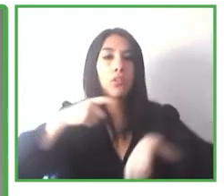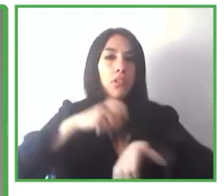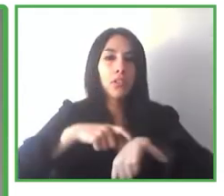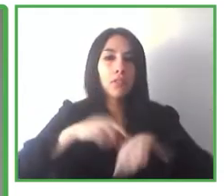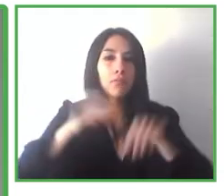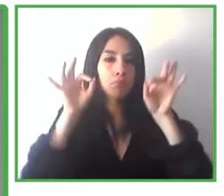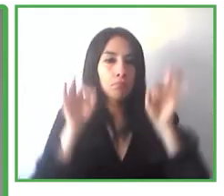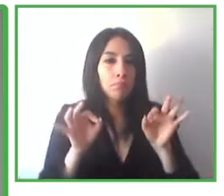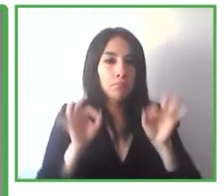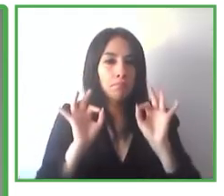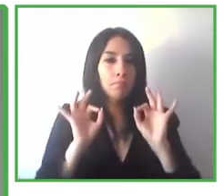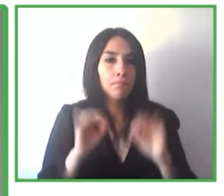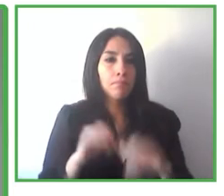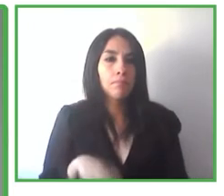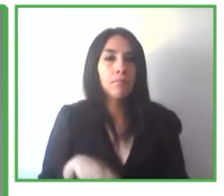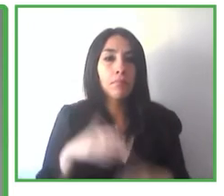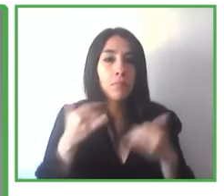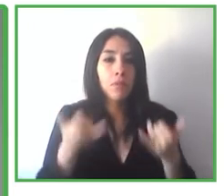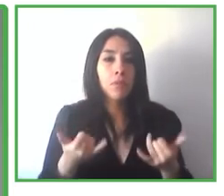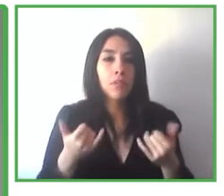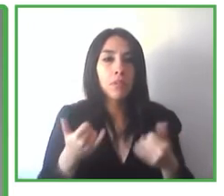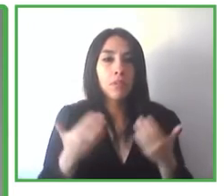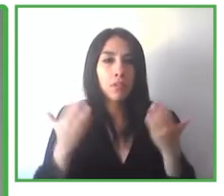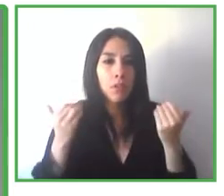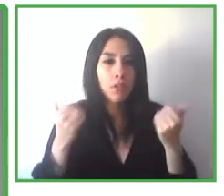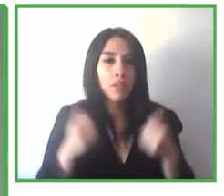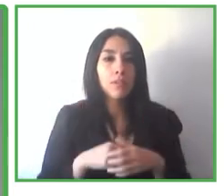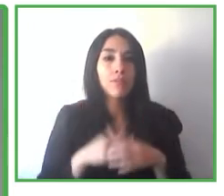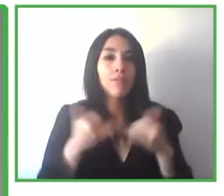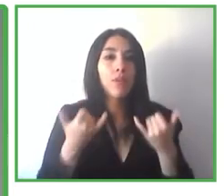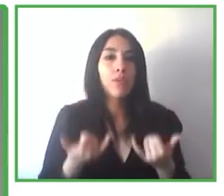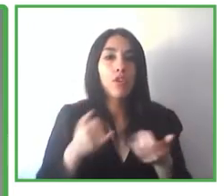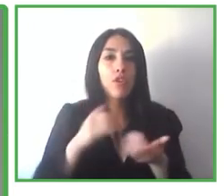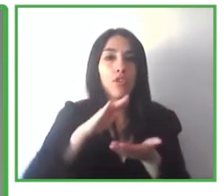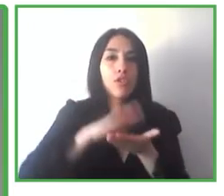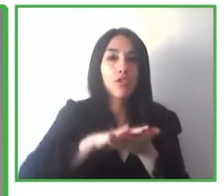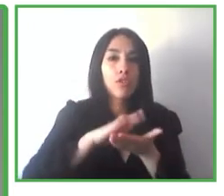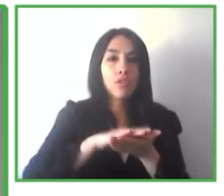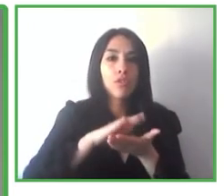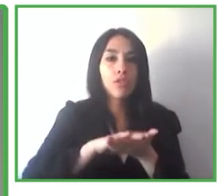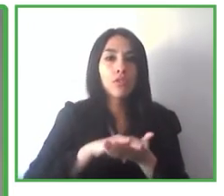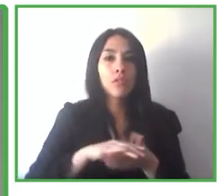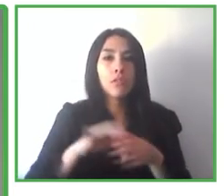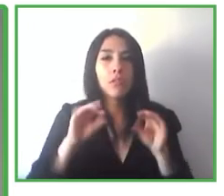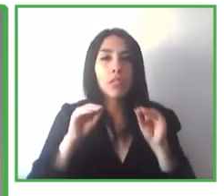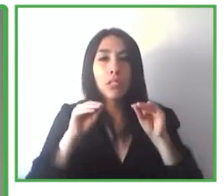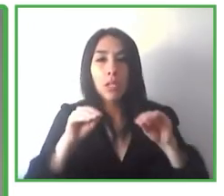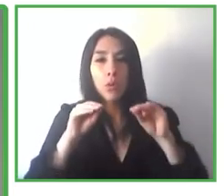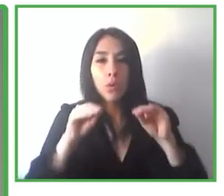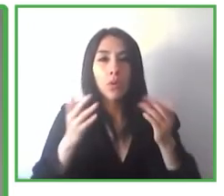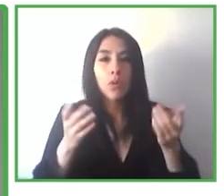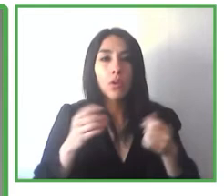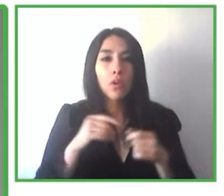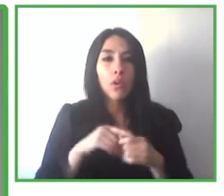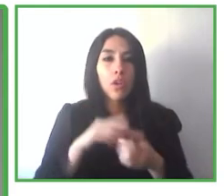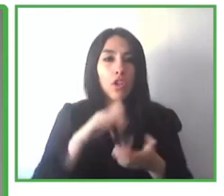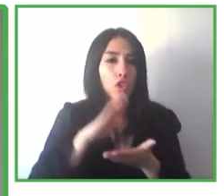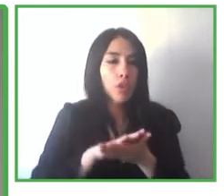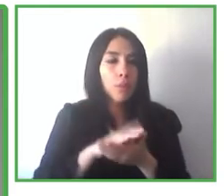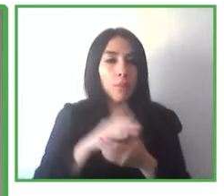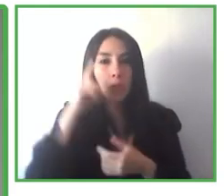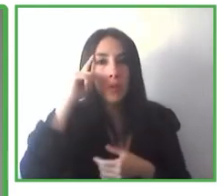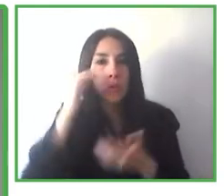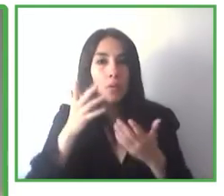pero para eso los colegios o los sistemas educativos tienen que ser conscientes de que existen estas posibilidades y las aplican